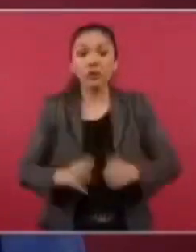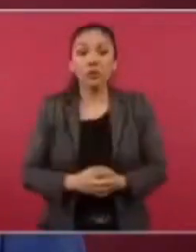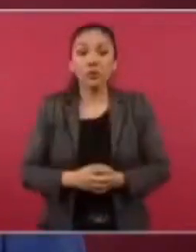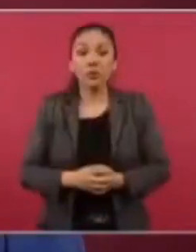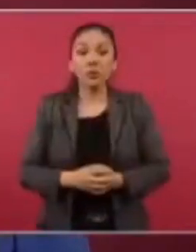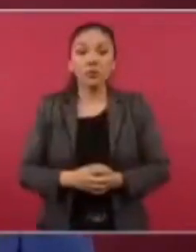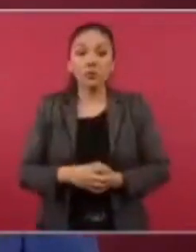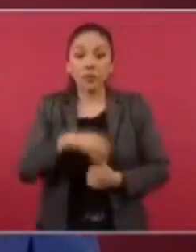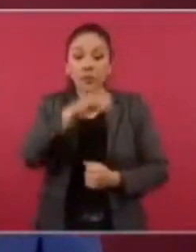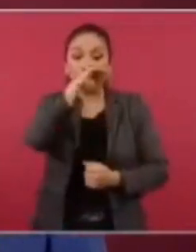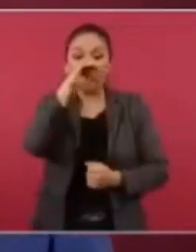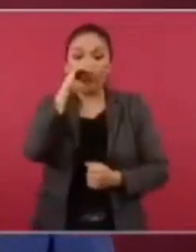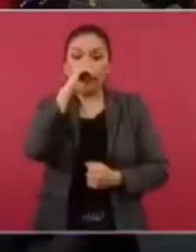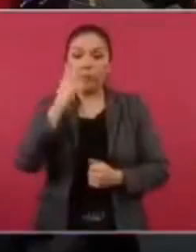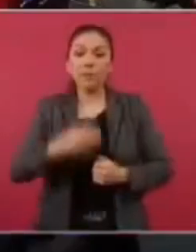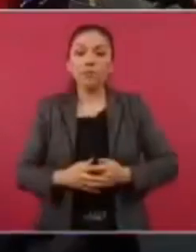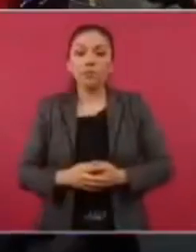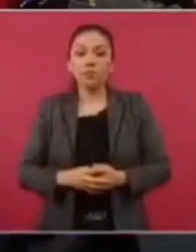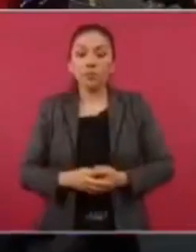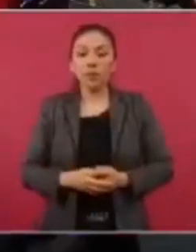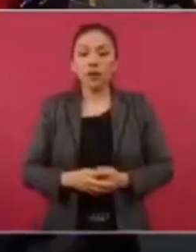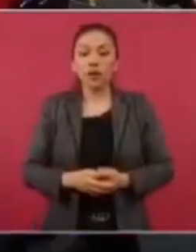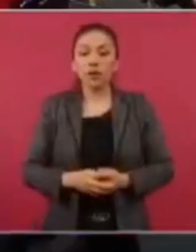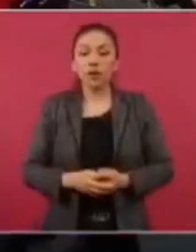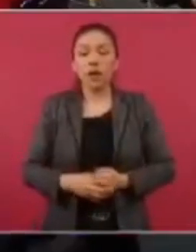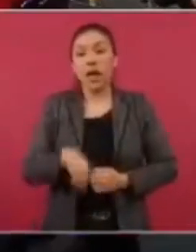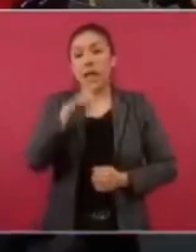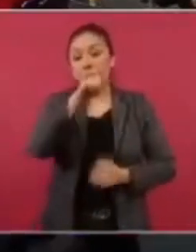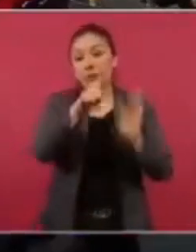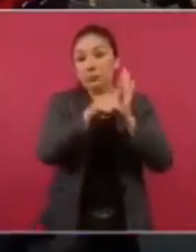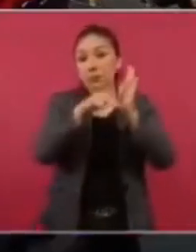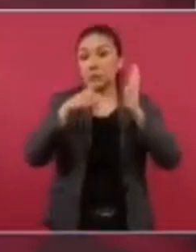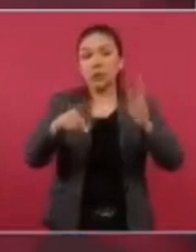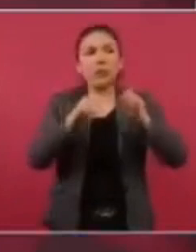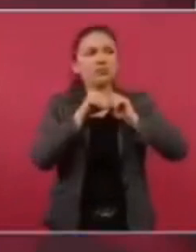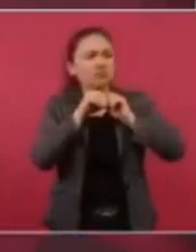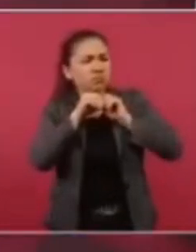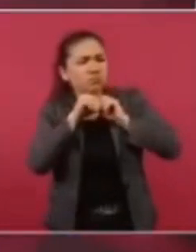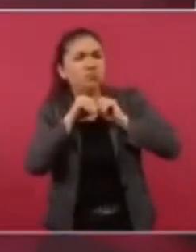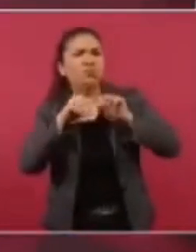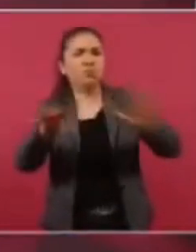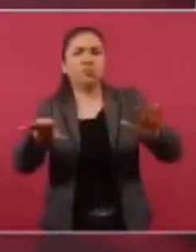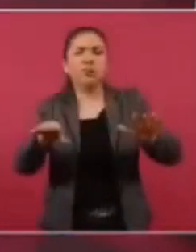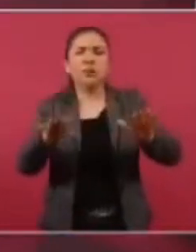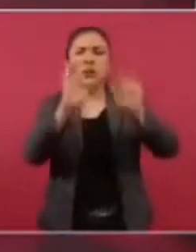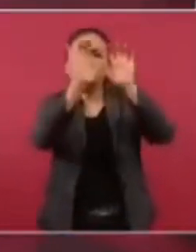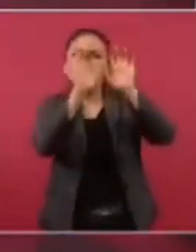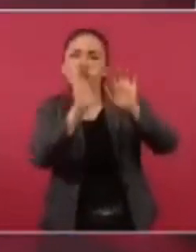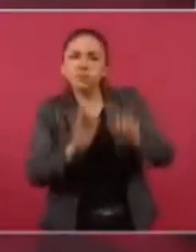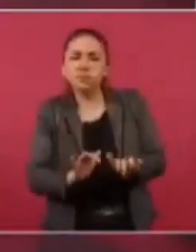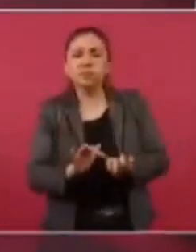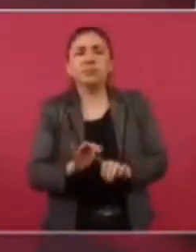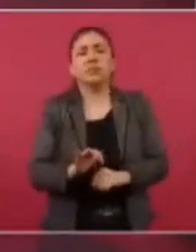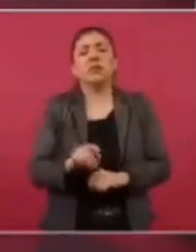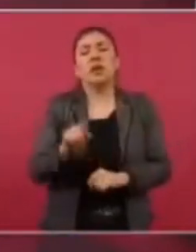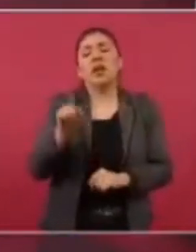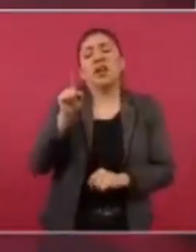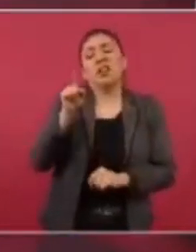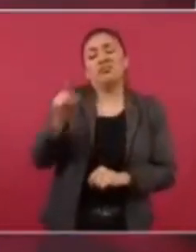Washington Post o alguno, sacó un artículo acusándolo